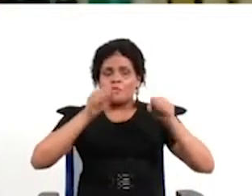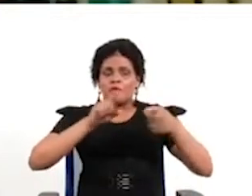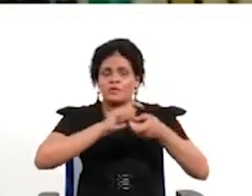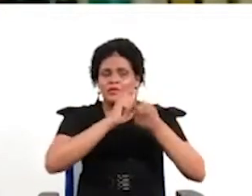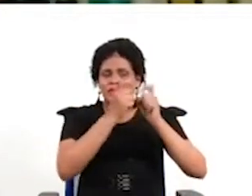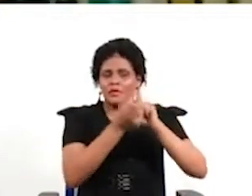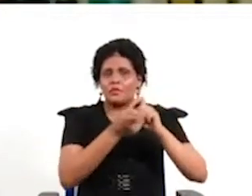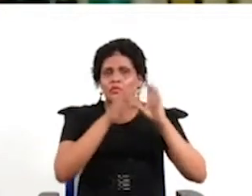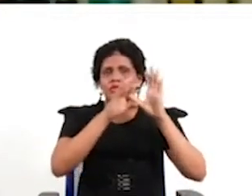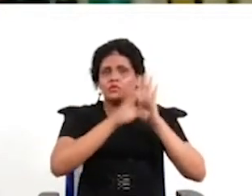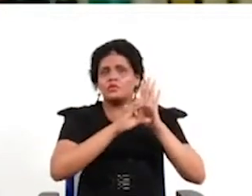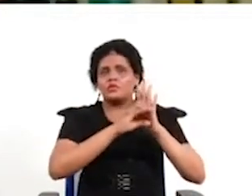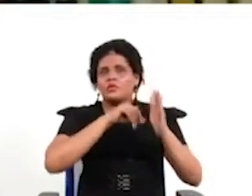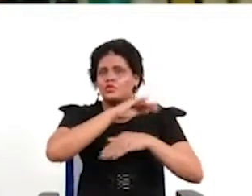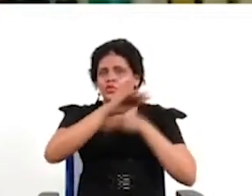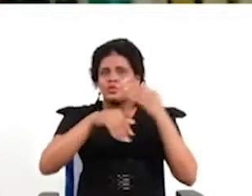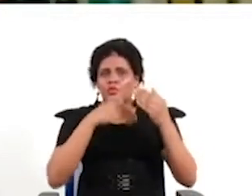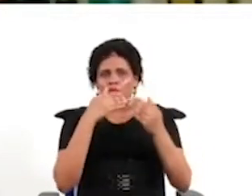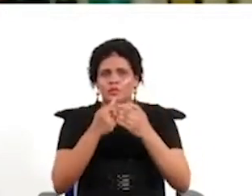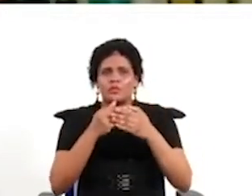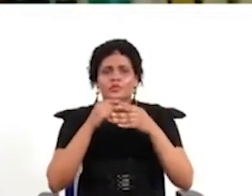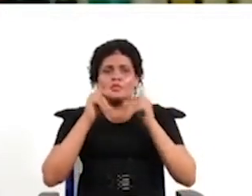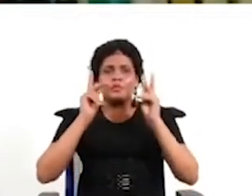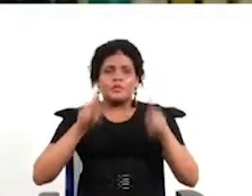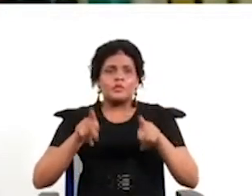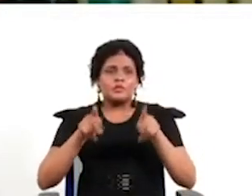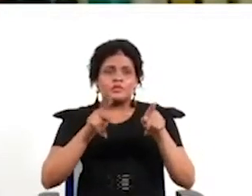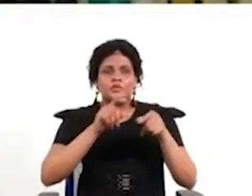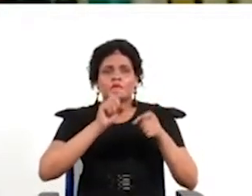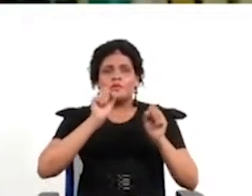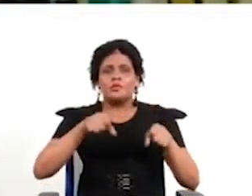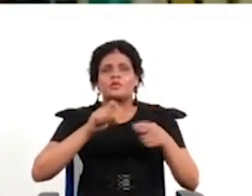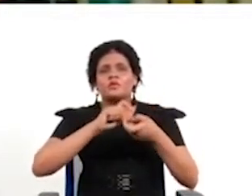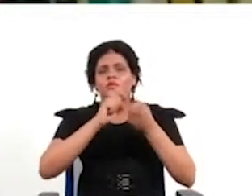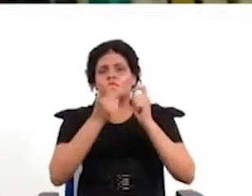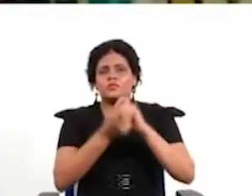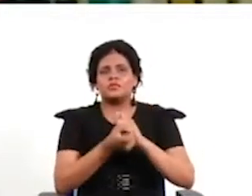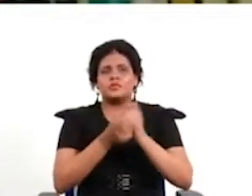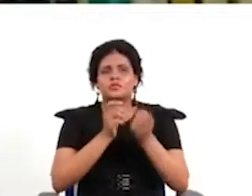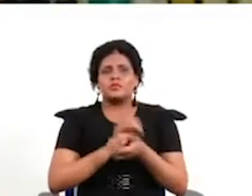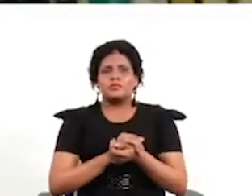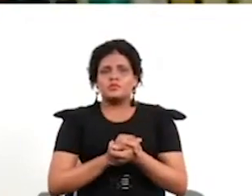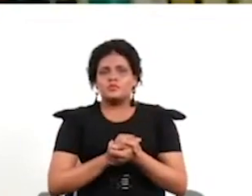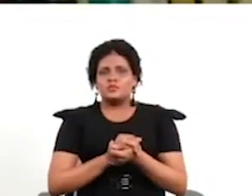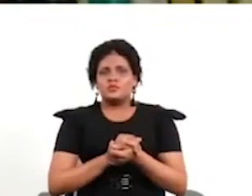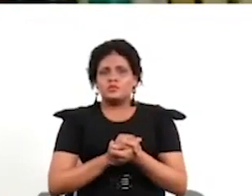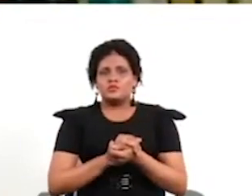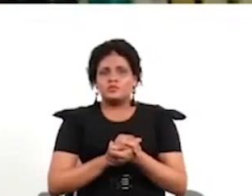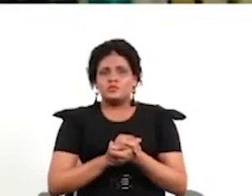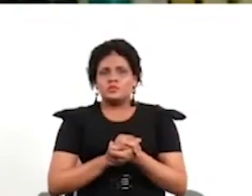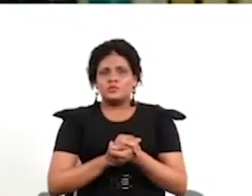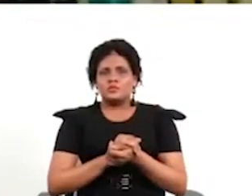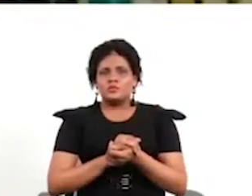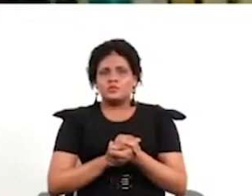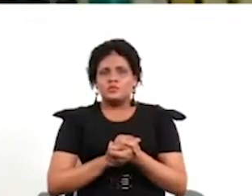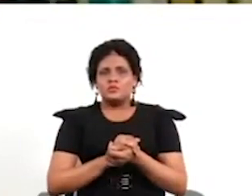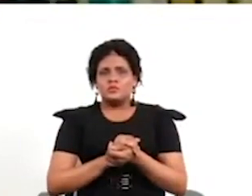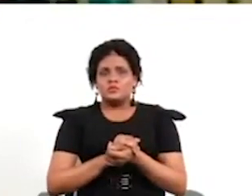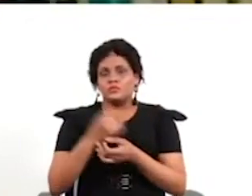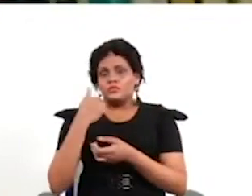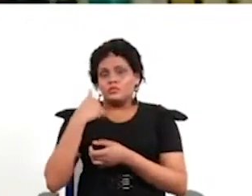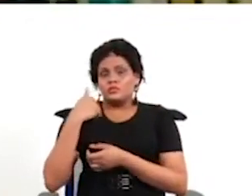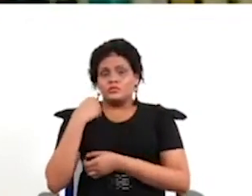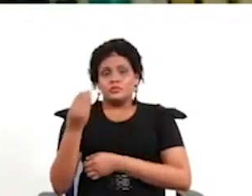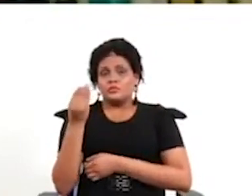debe ser ratificado lo vimos en Italia también recientemente aunque la regulación es distinta y el que tenemos como mucho mucho mucho